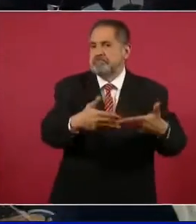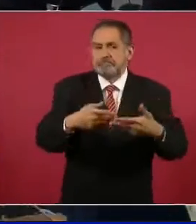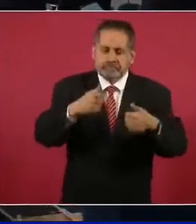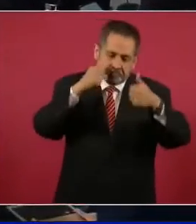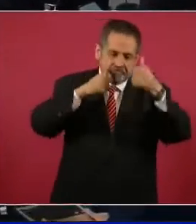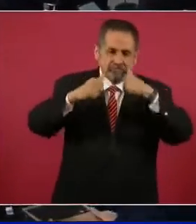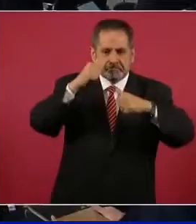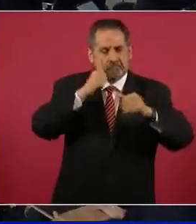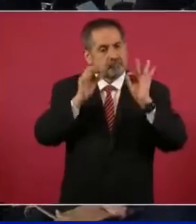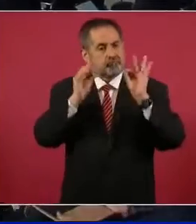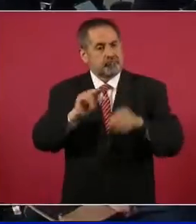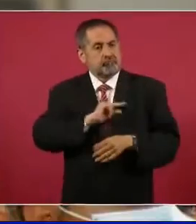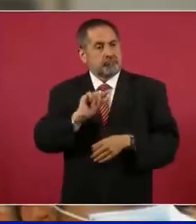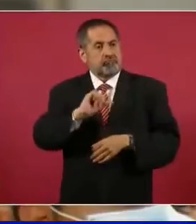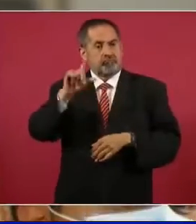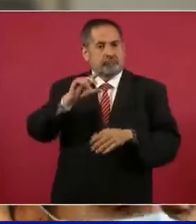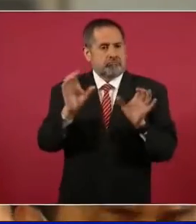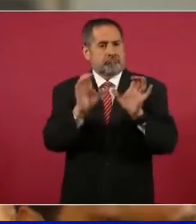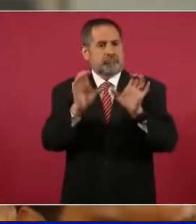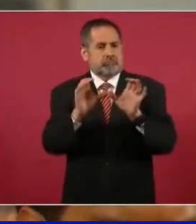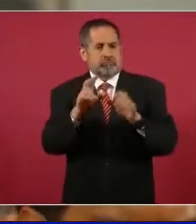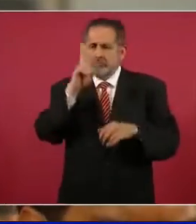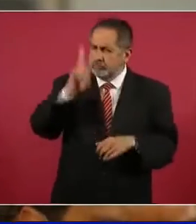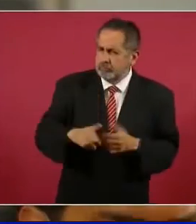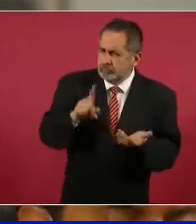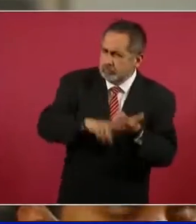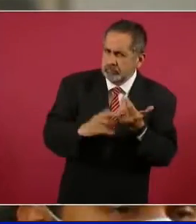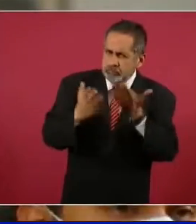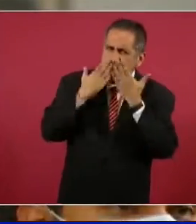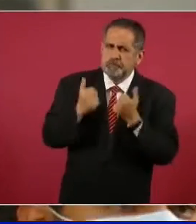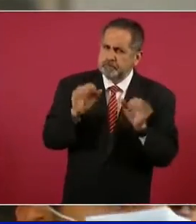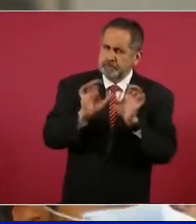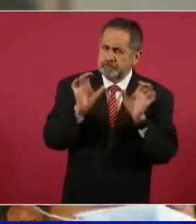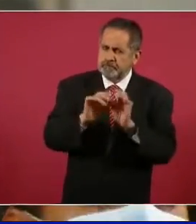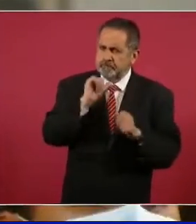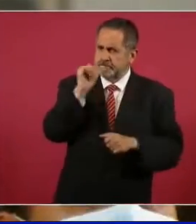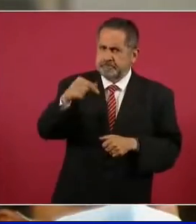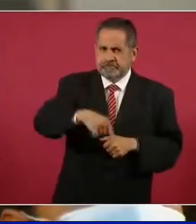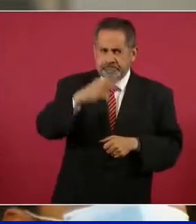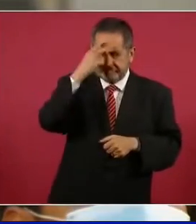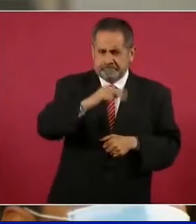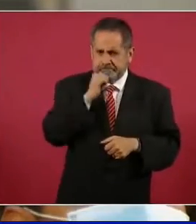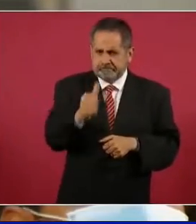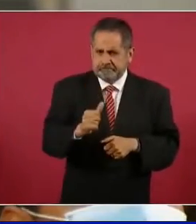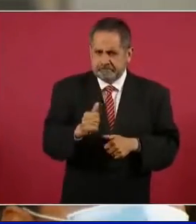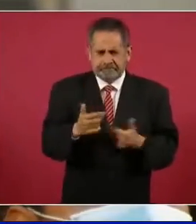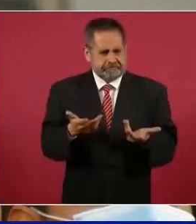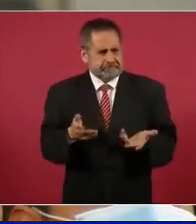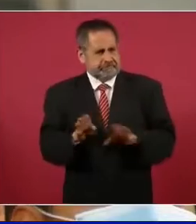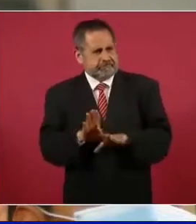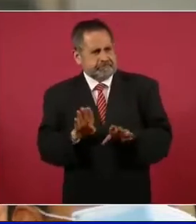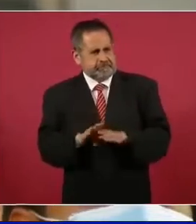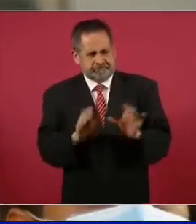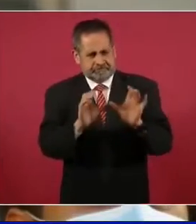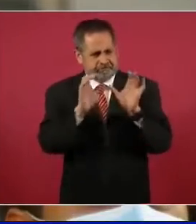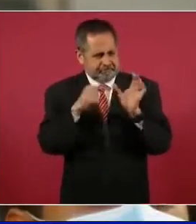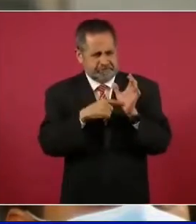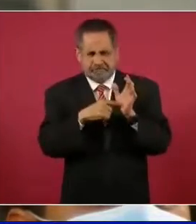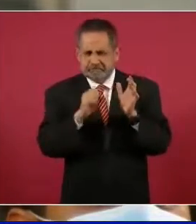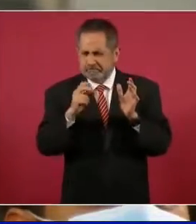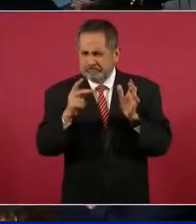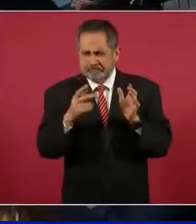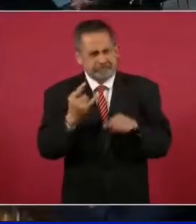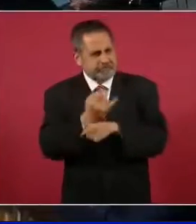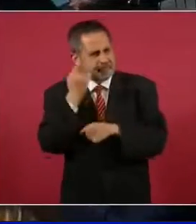estética con médicos certificados cuando no existe una especialidad en México que esté certificada por la SEP.